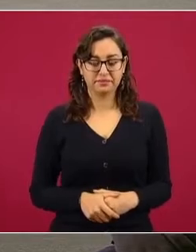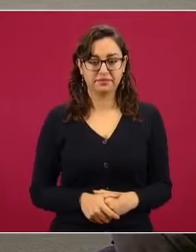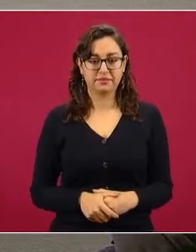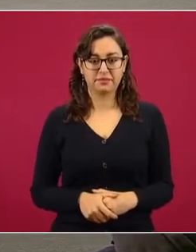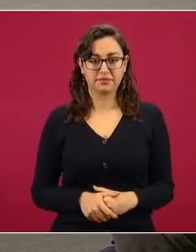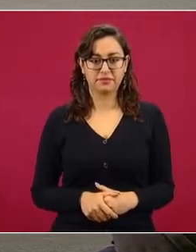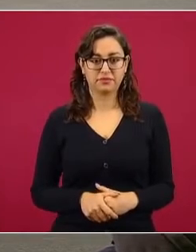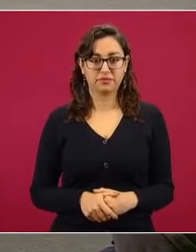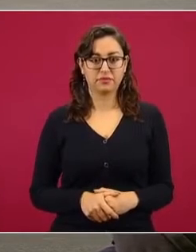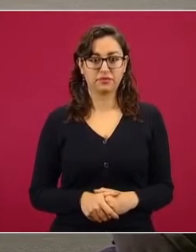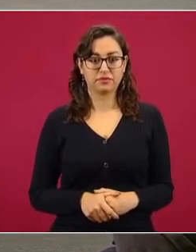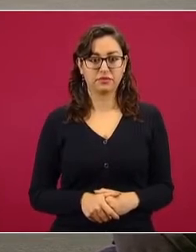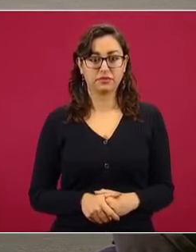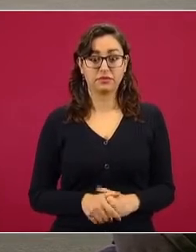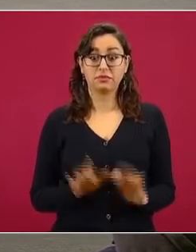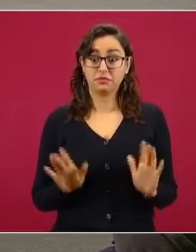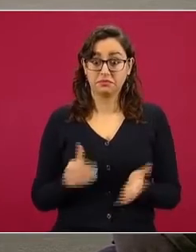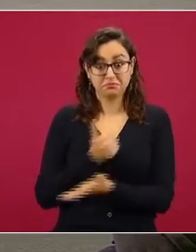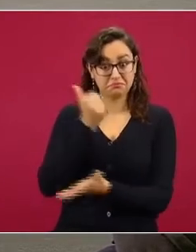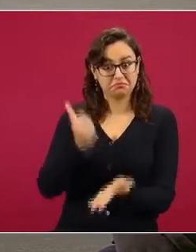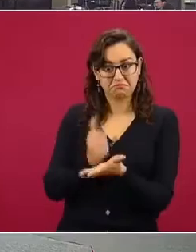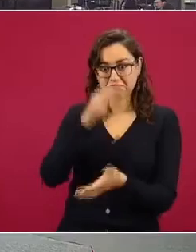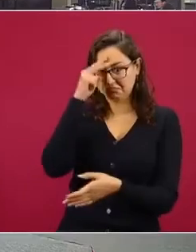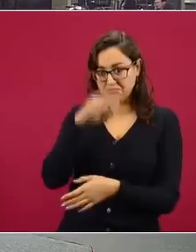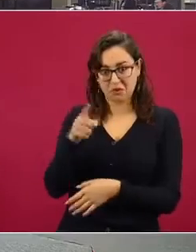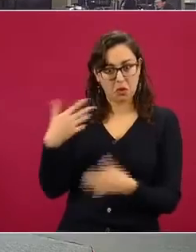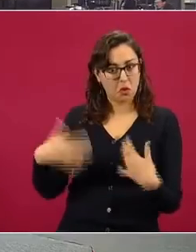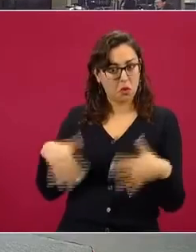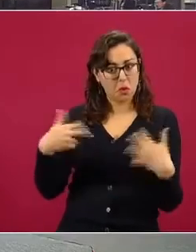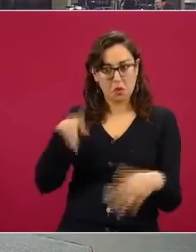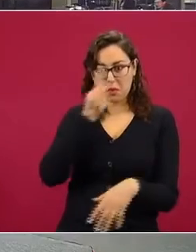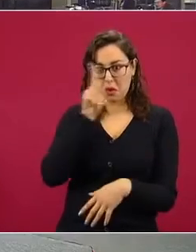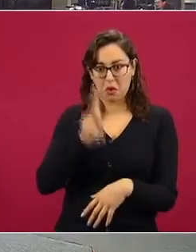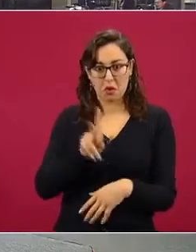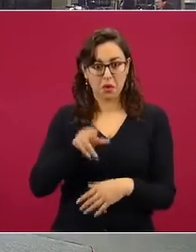Síguele. Por ejemplo, la Ciudad de México. Síguele.